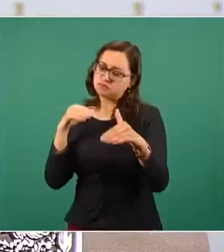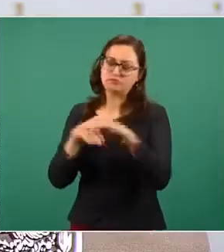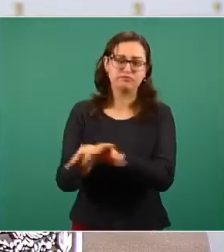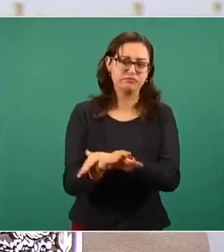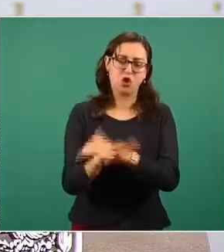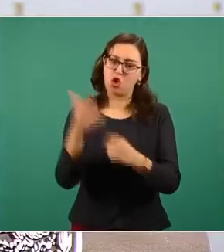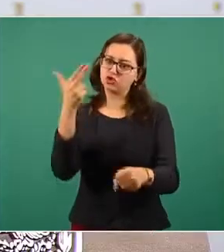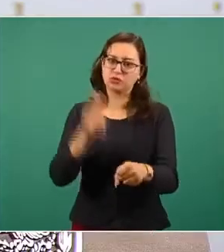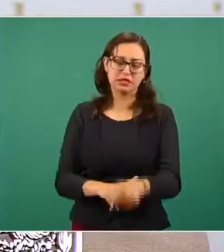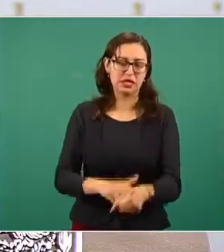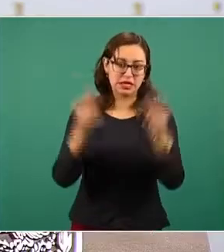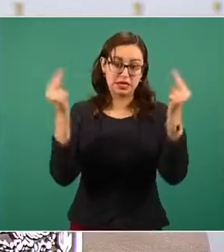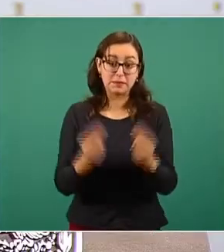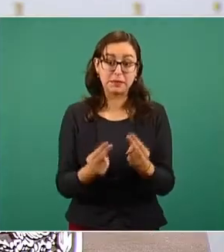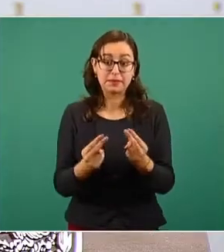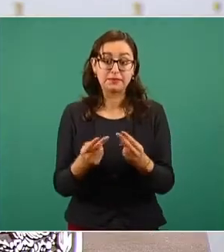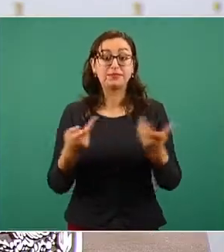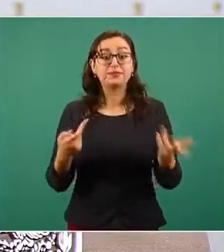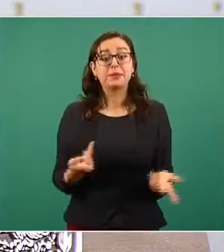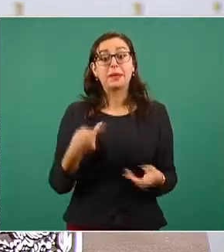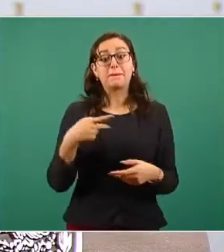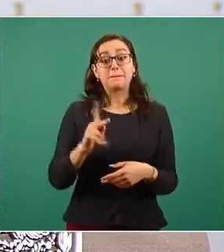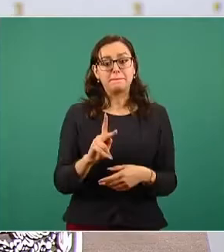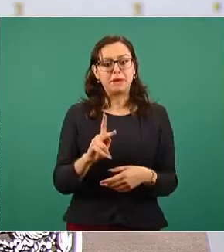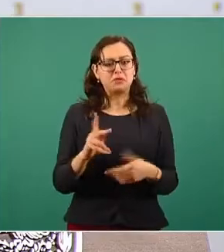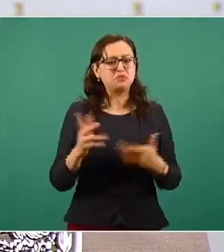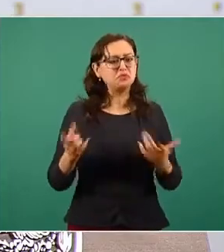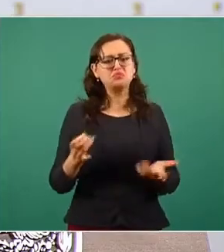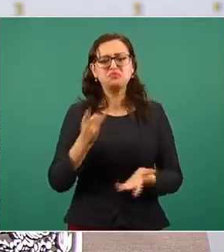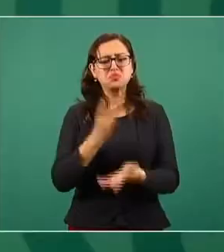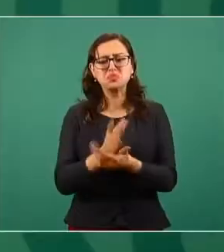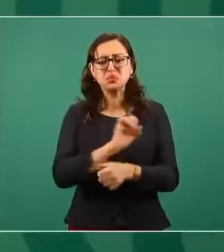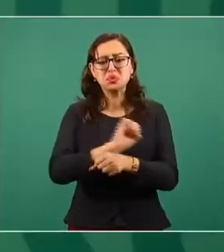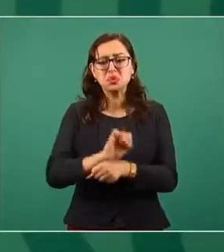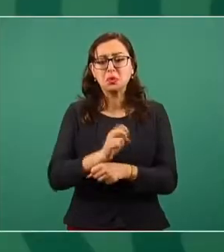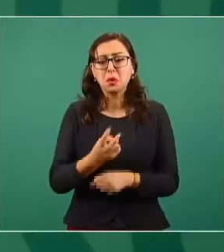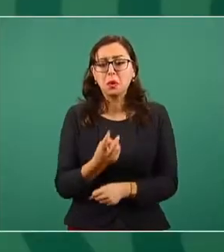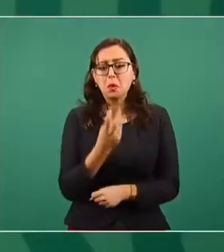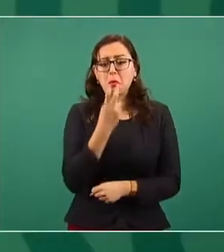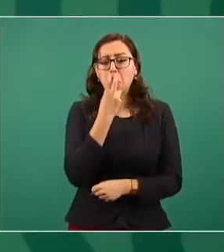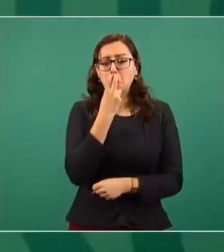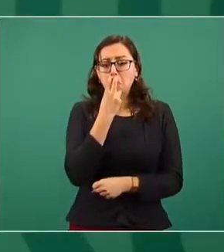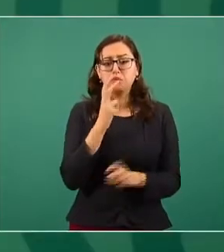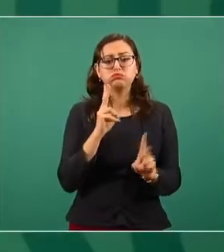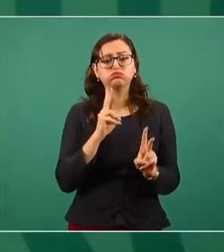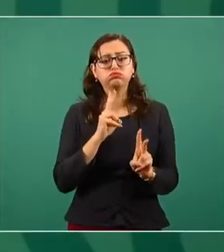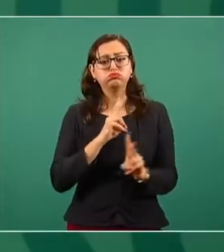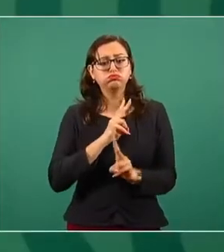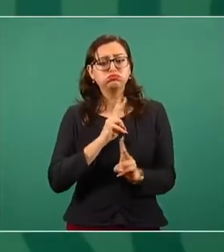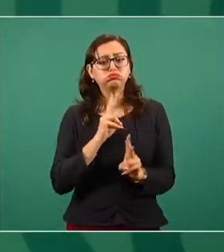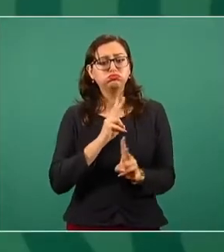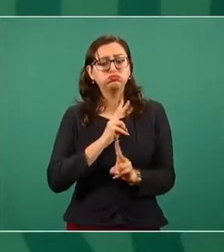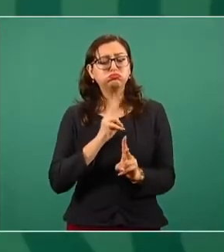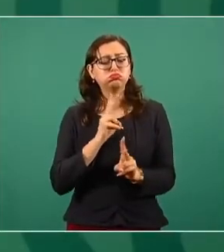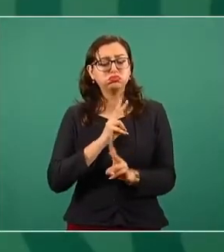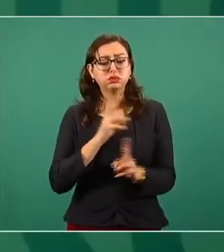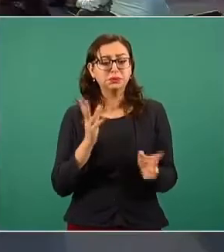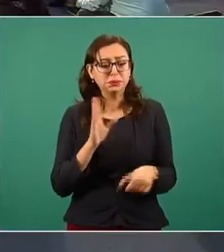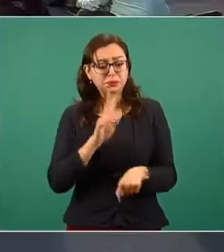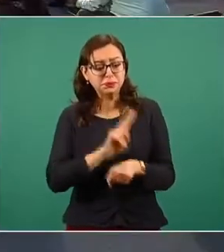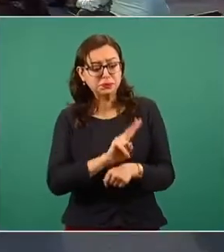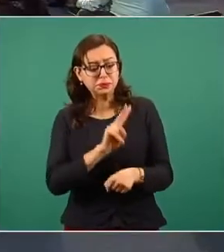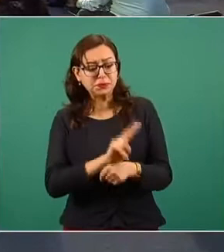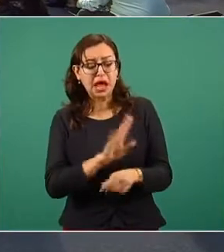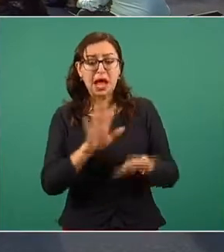estas que señalábamos al principio, con puntas de oxígeno nada más, con un buen monitoreo de la enfermedad. Muchas veces alguien que tiene una